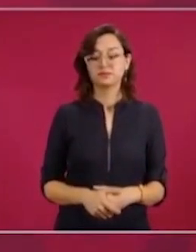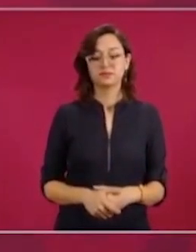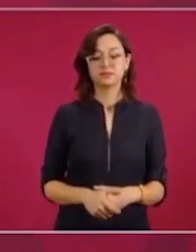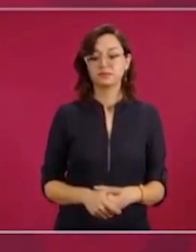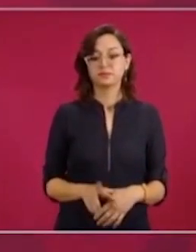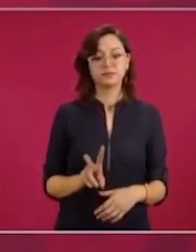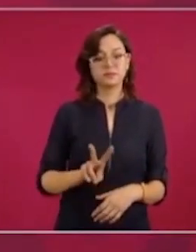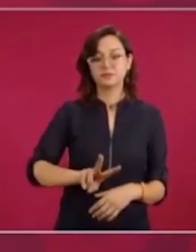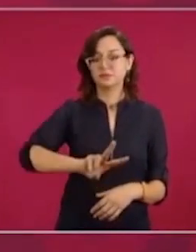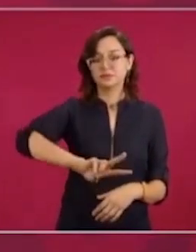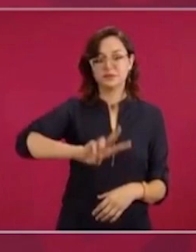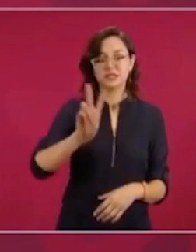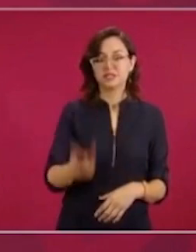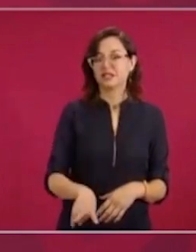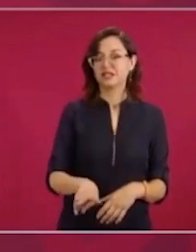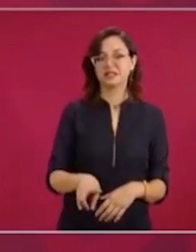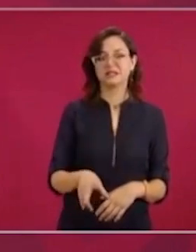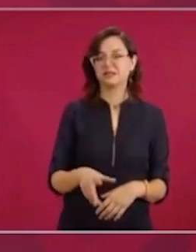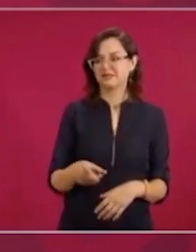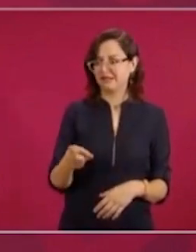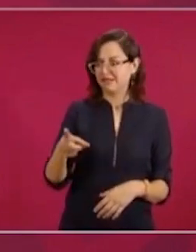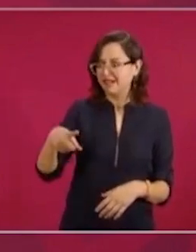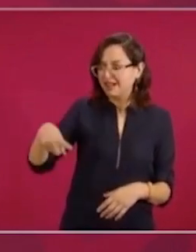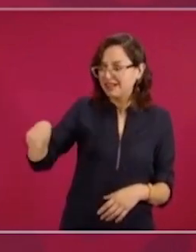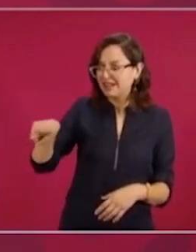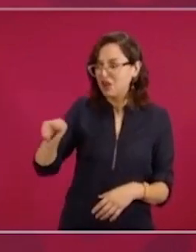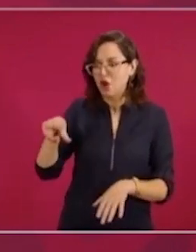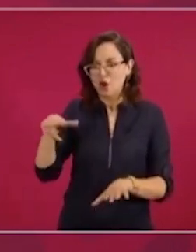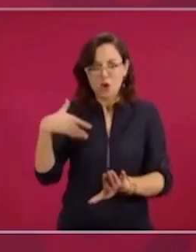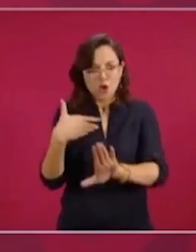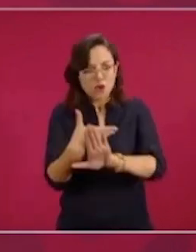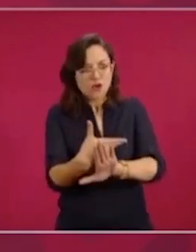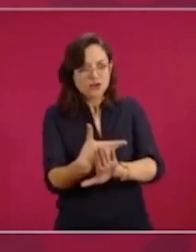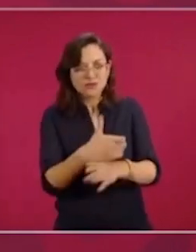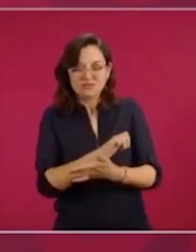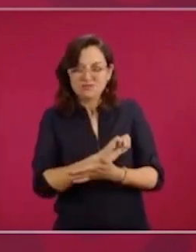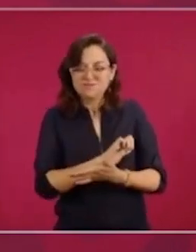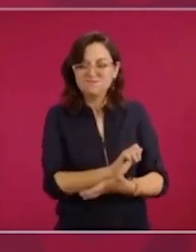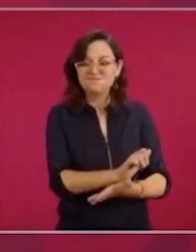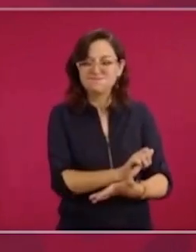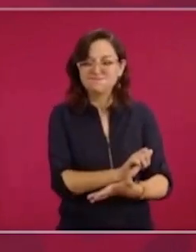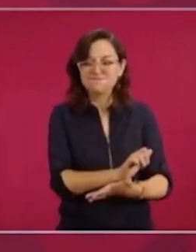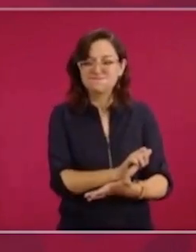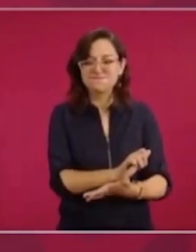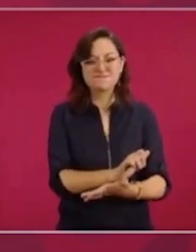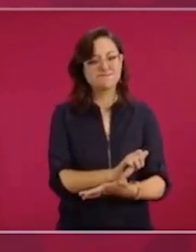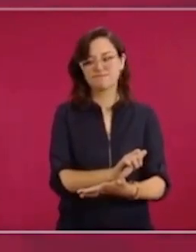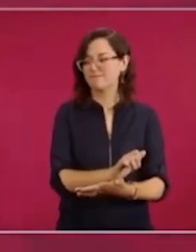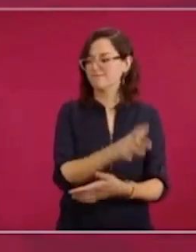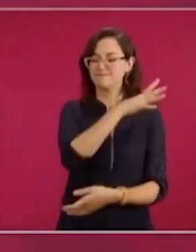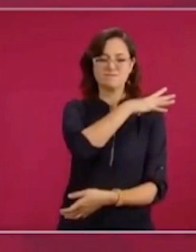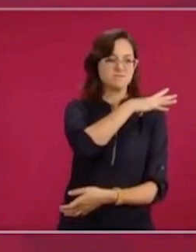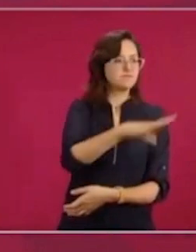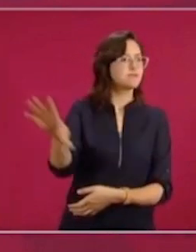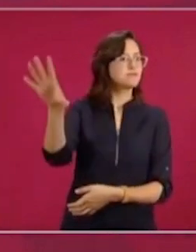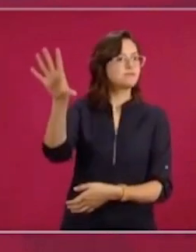detestable,